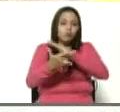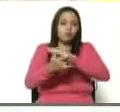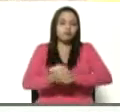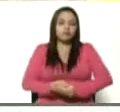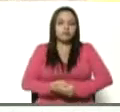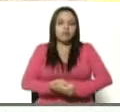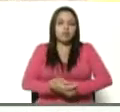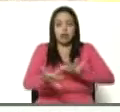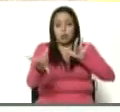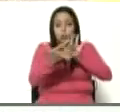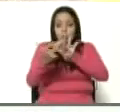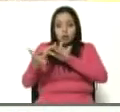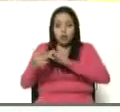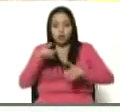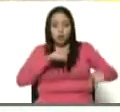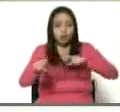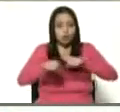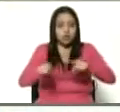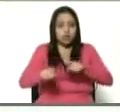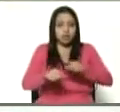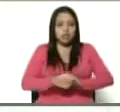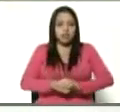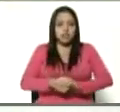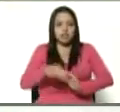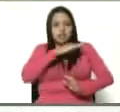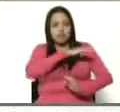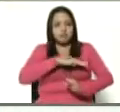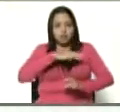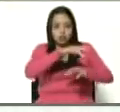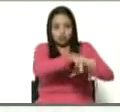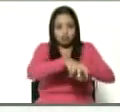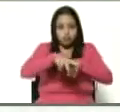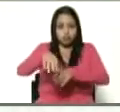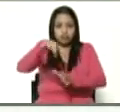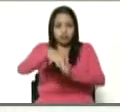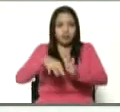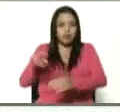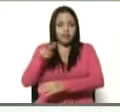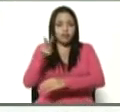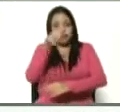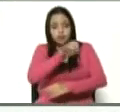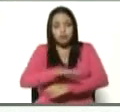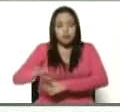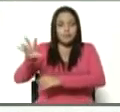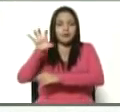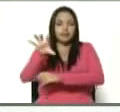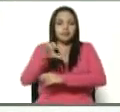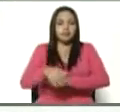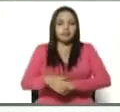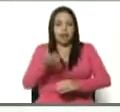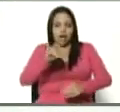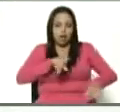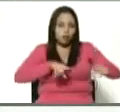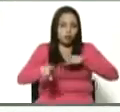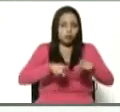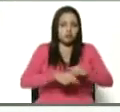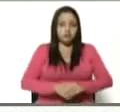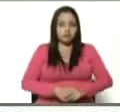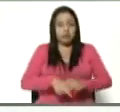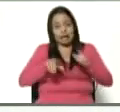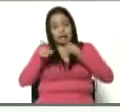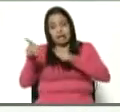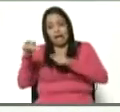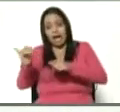de la gran misión agro-venezuela de todo el país. Estamos coordinados aquí. Allá está Anderson